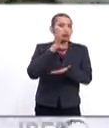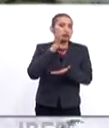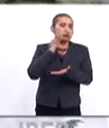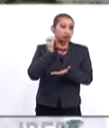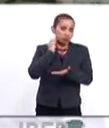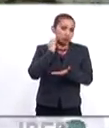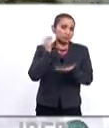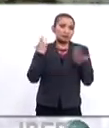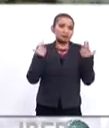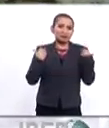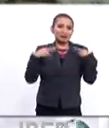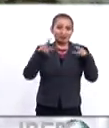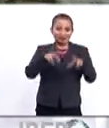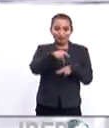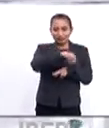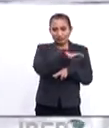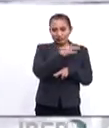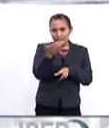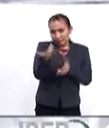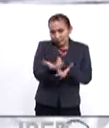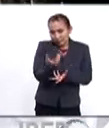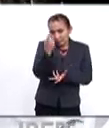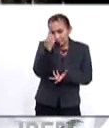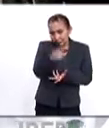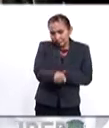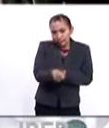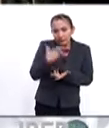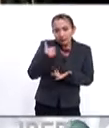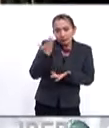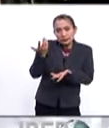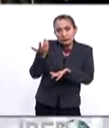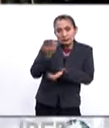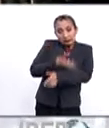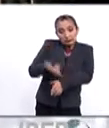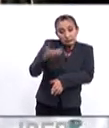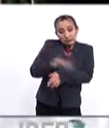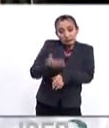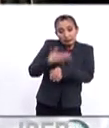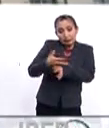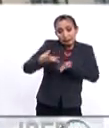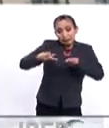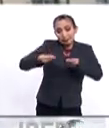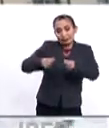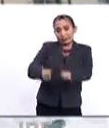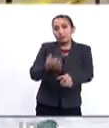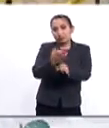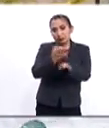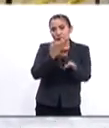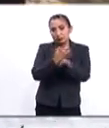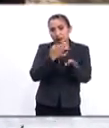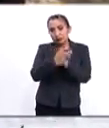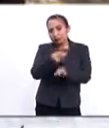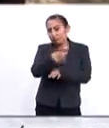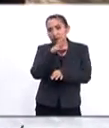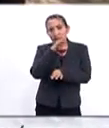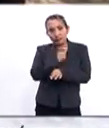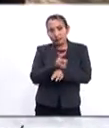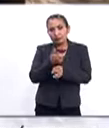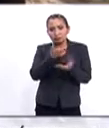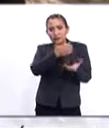Representantes para poder solventar los gastos que están parcialmente